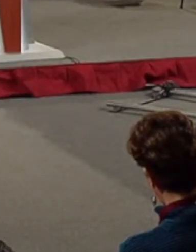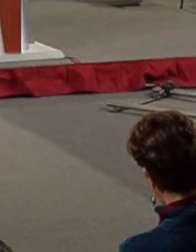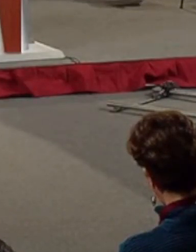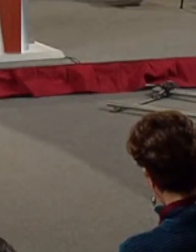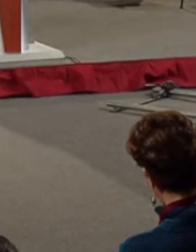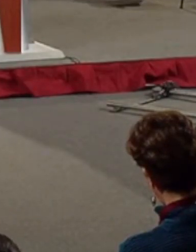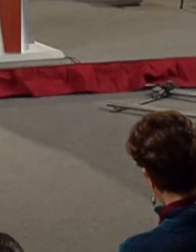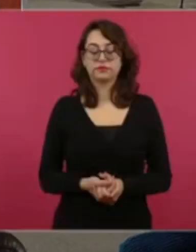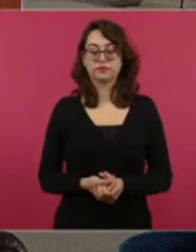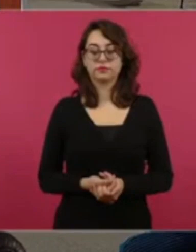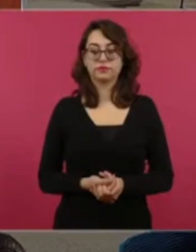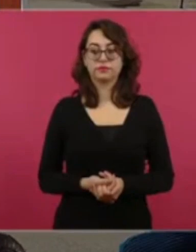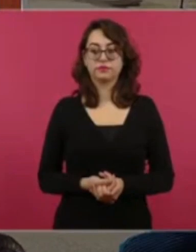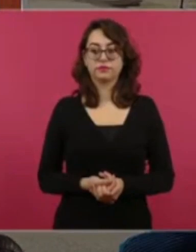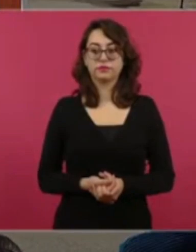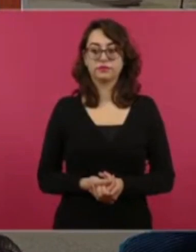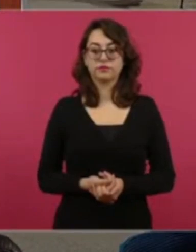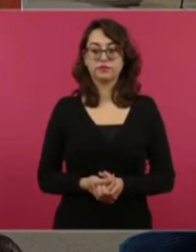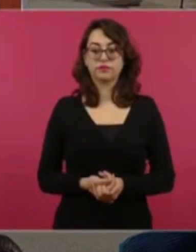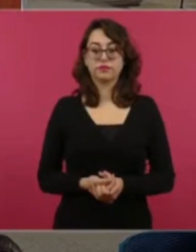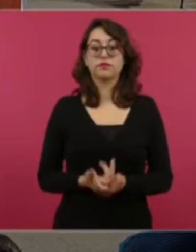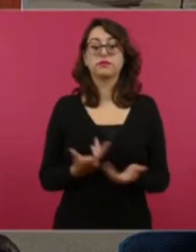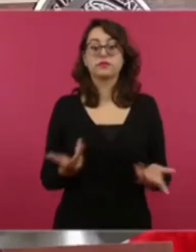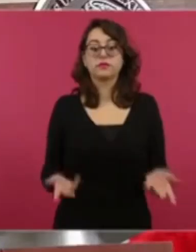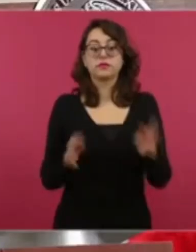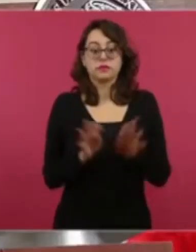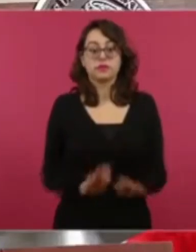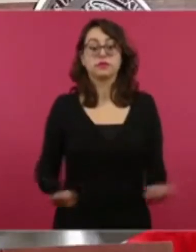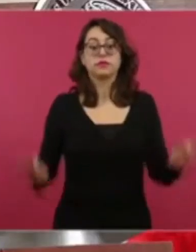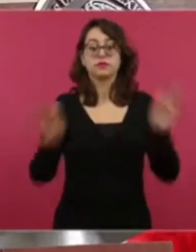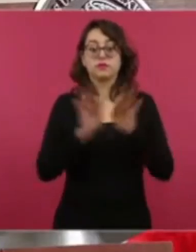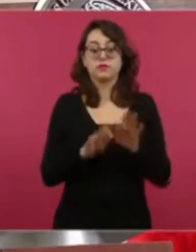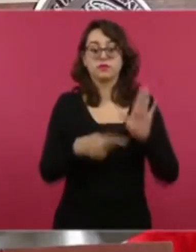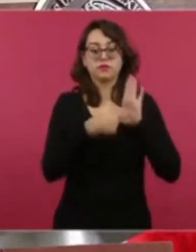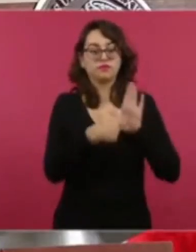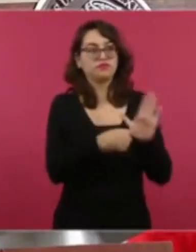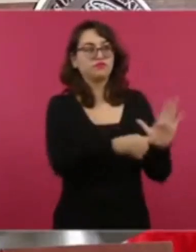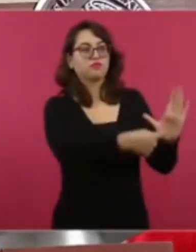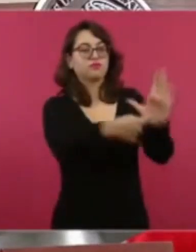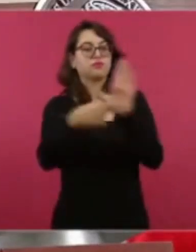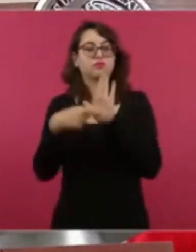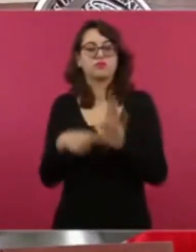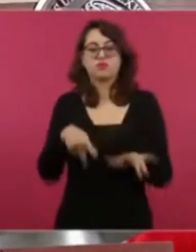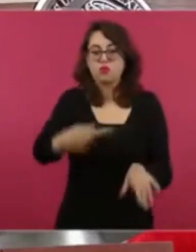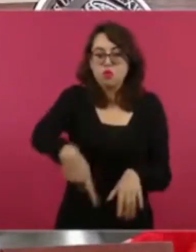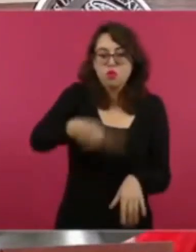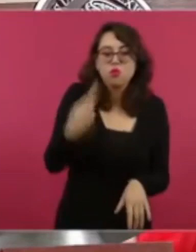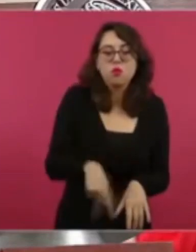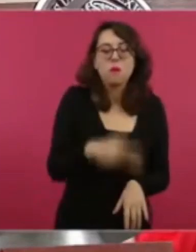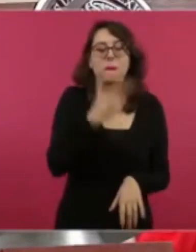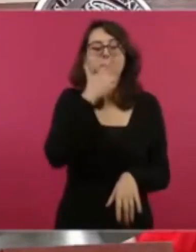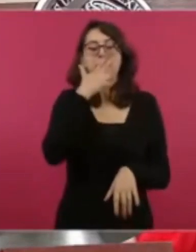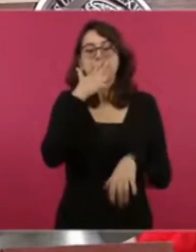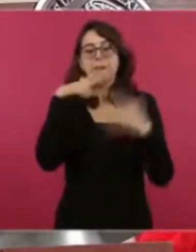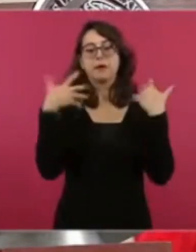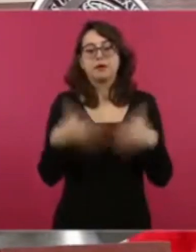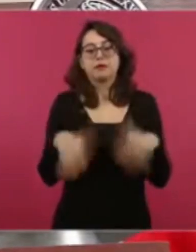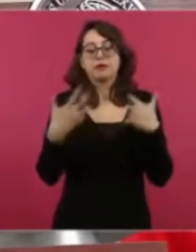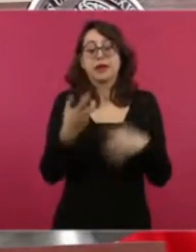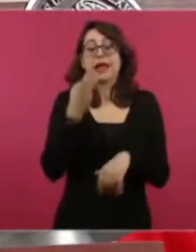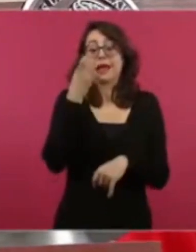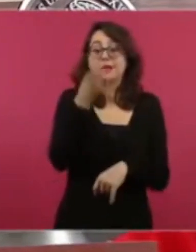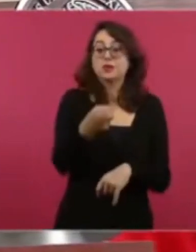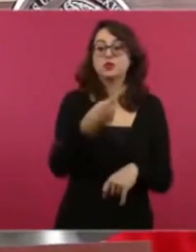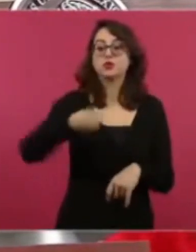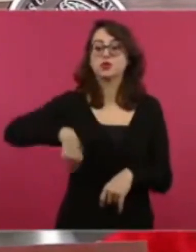de amor por la tierra y las costumbres de un pueblo milenario, pero si le hacemos conocer esto al mundo con los formamos que presentamos, se convierte